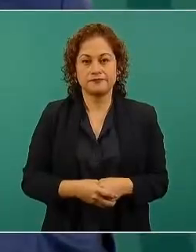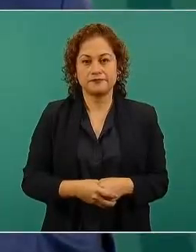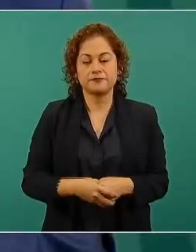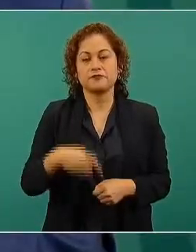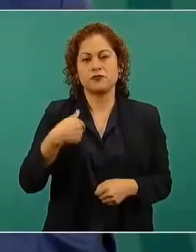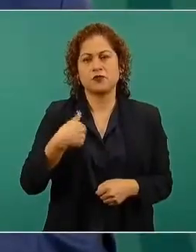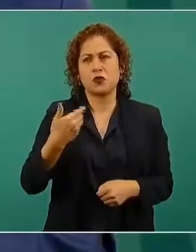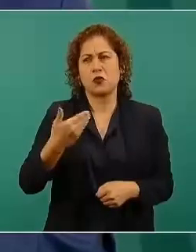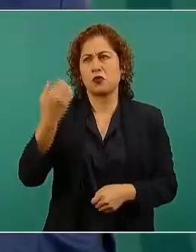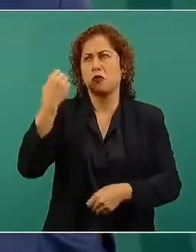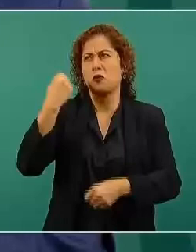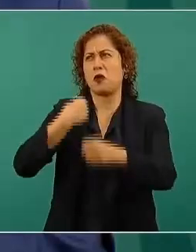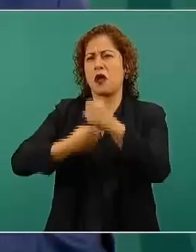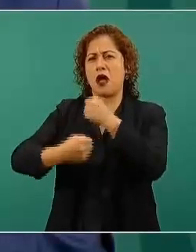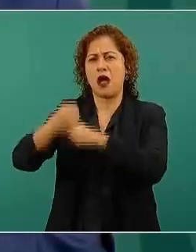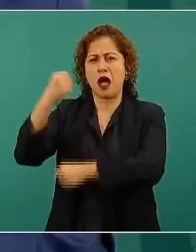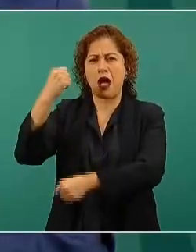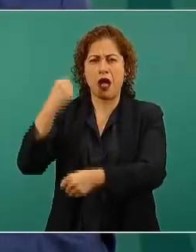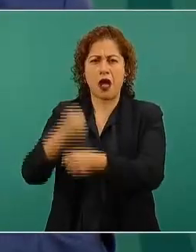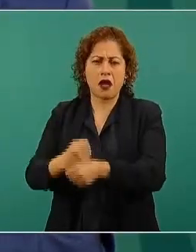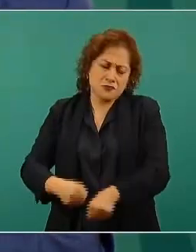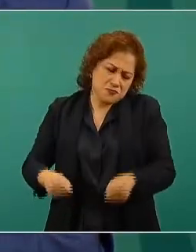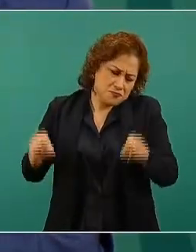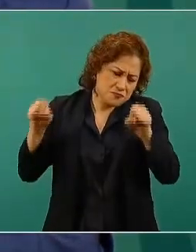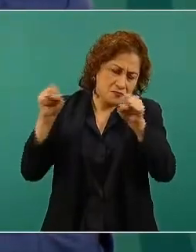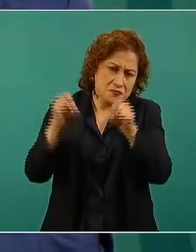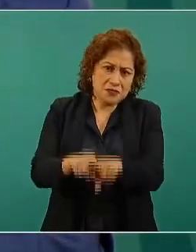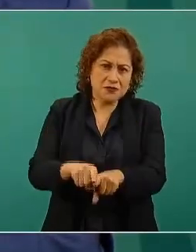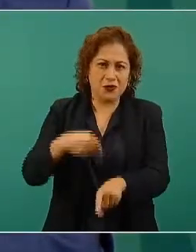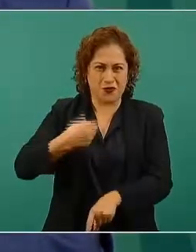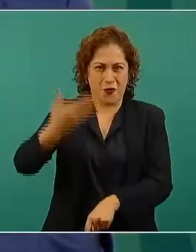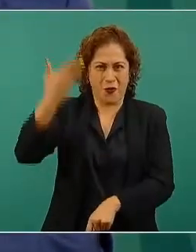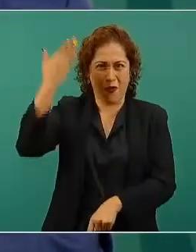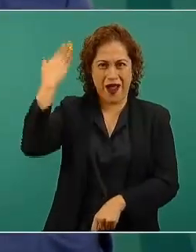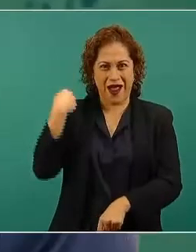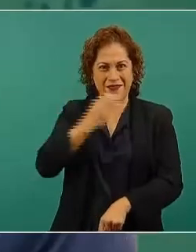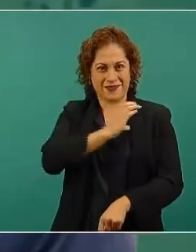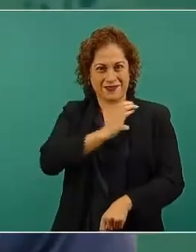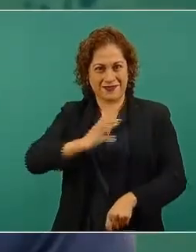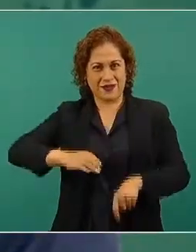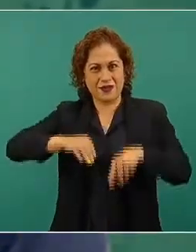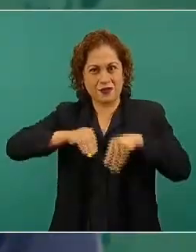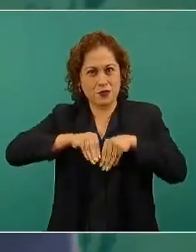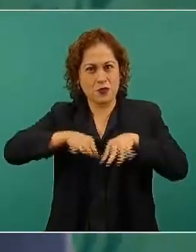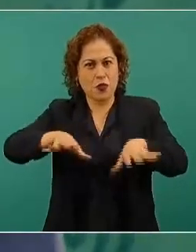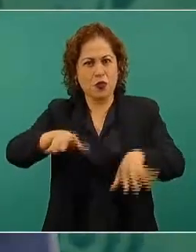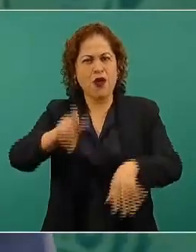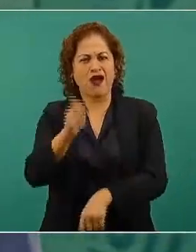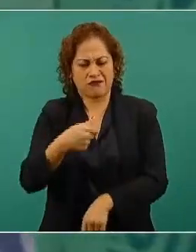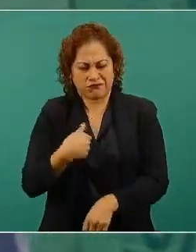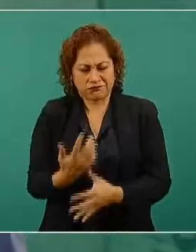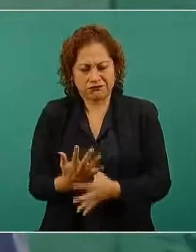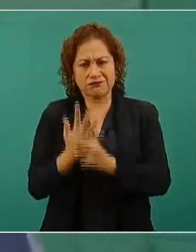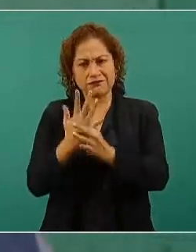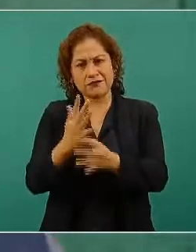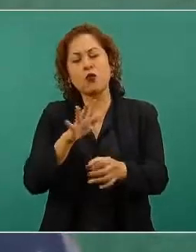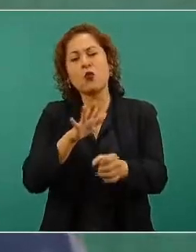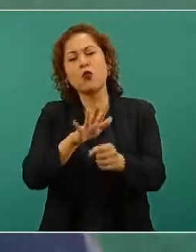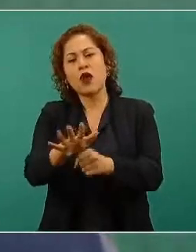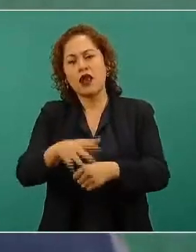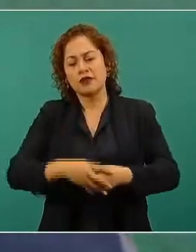muchos años en la campaña, decía yo. Quieren que les diga